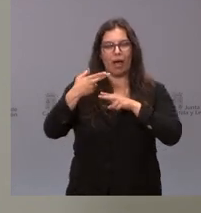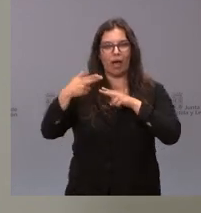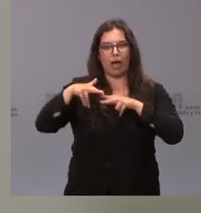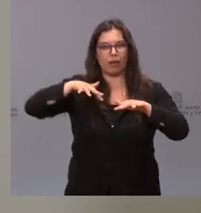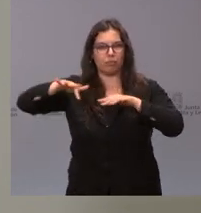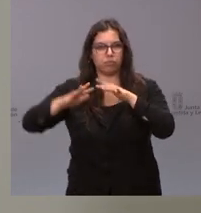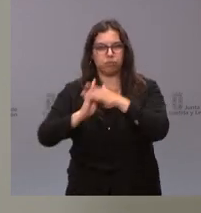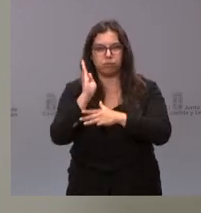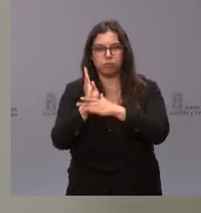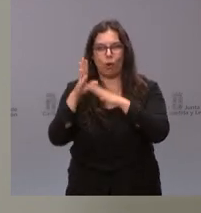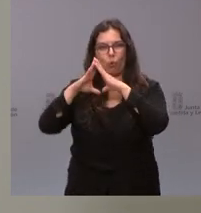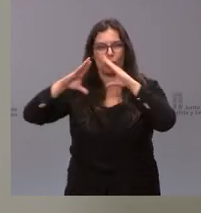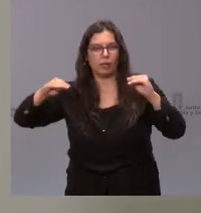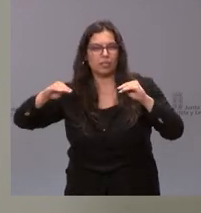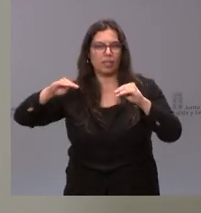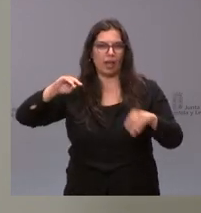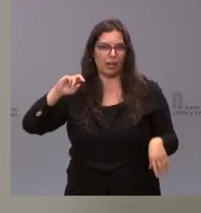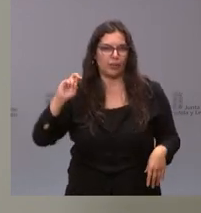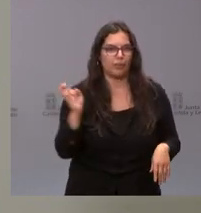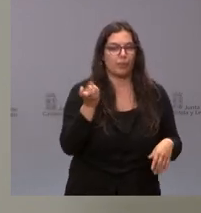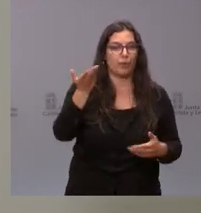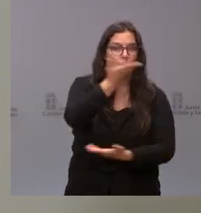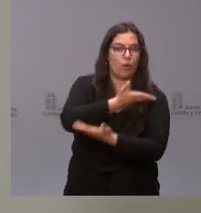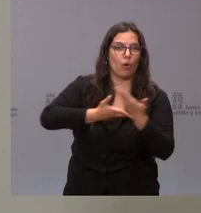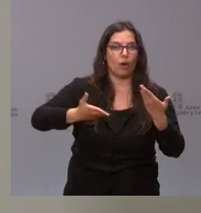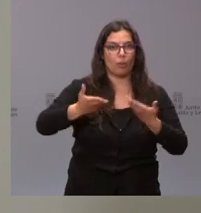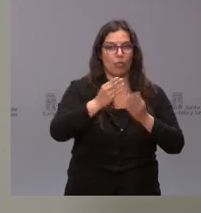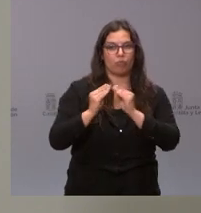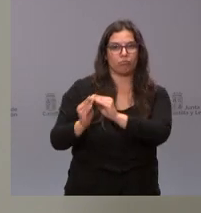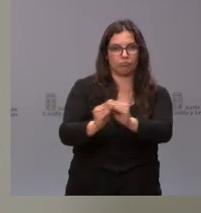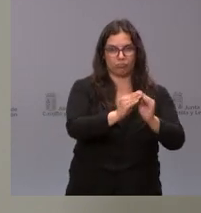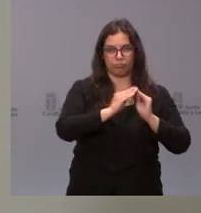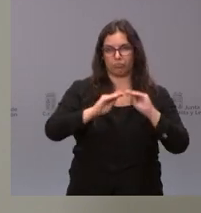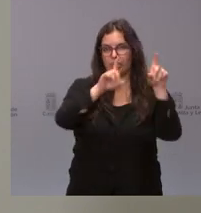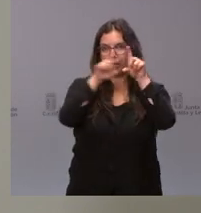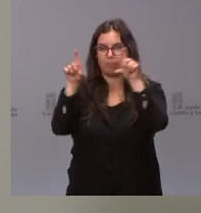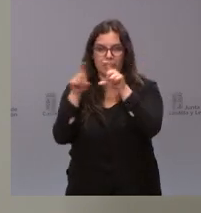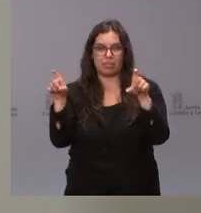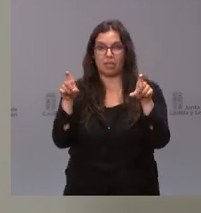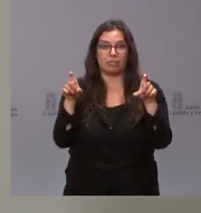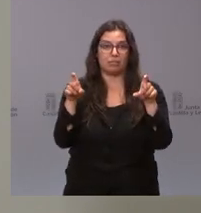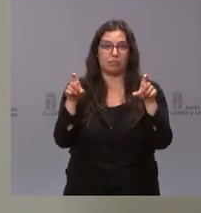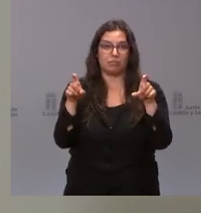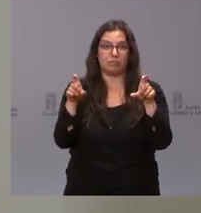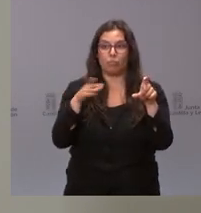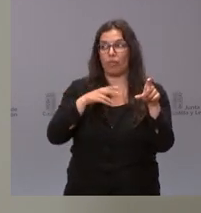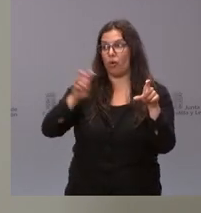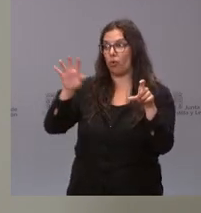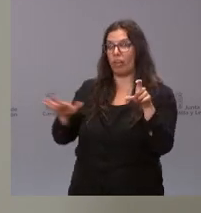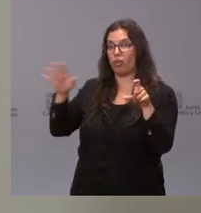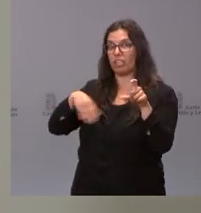universitaria y de colaboración en común de empresas quizá como exista en pocos sitios de España